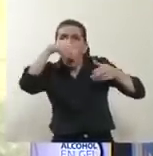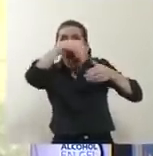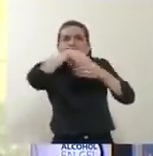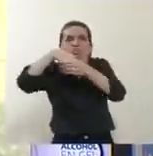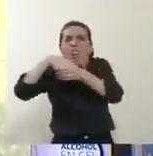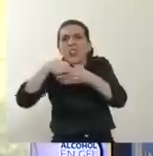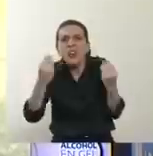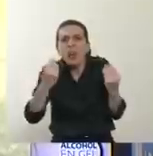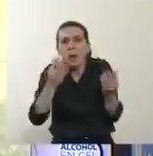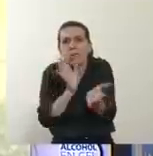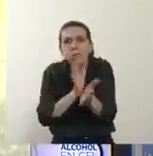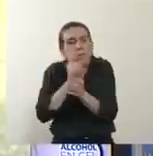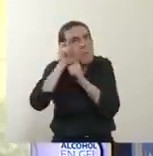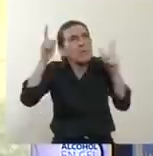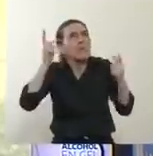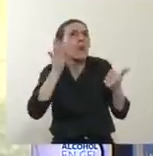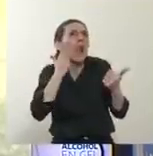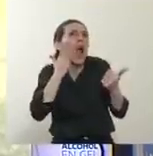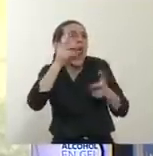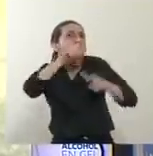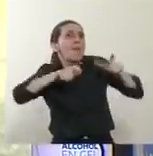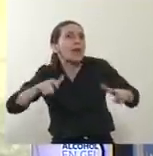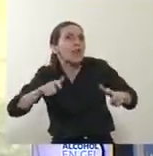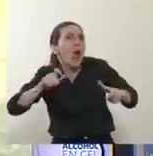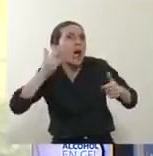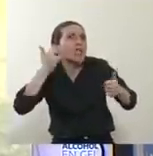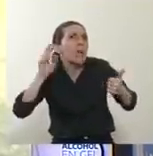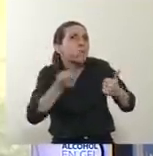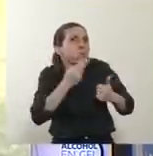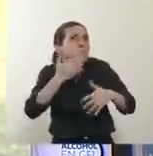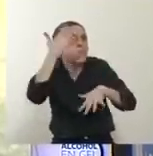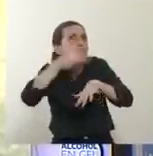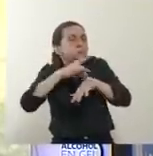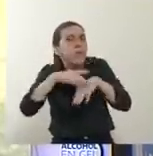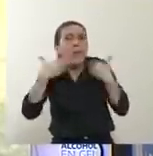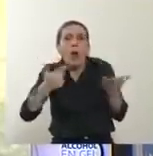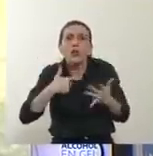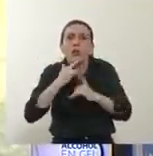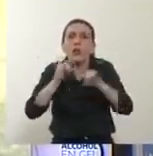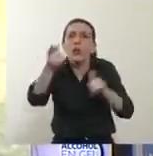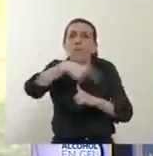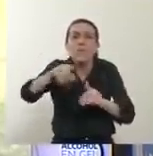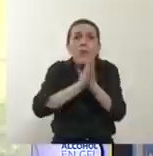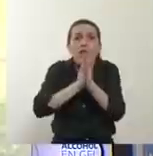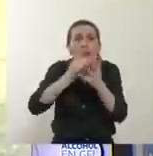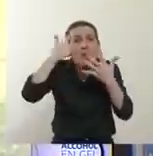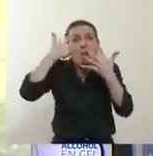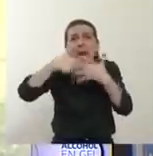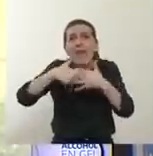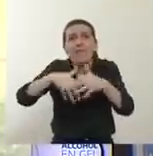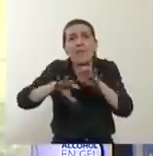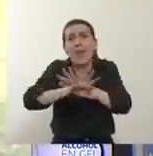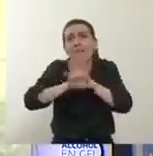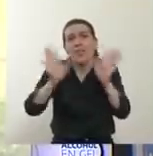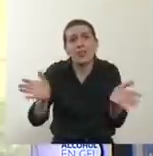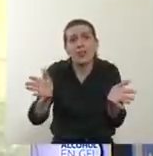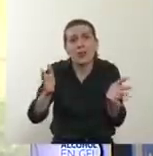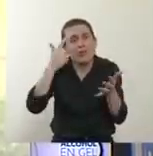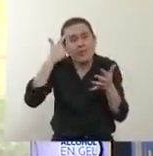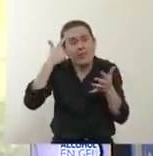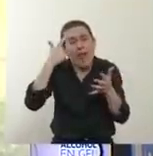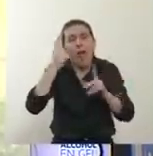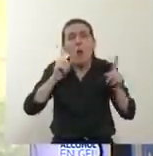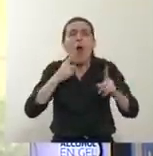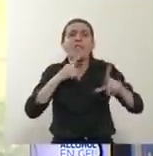Y, por lo tanto, yo quiero llamarlos a la reflexión, porque es mucho más que un número